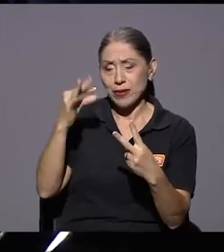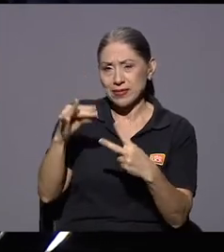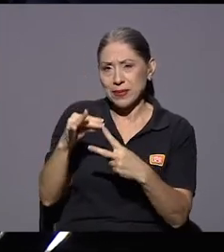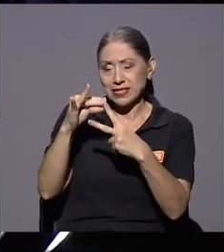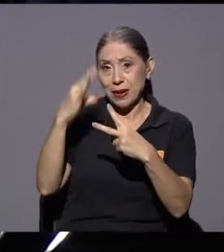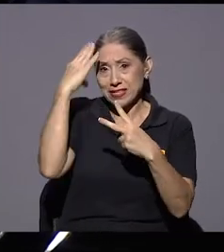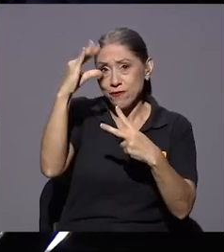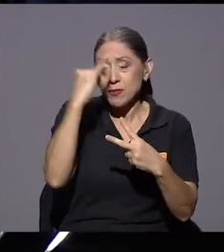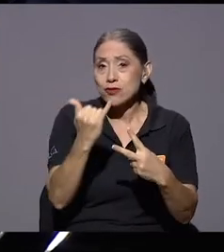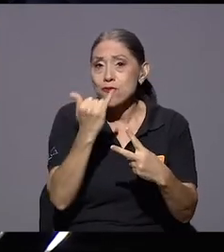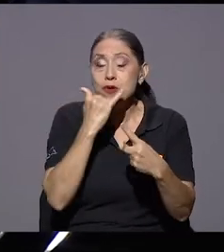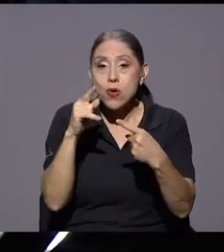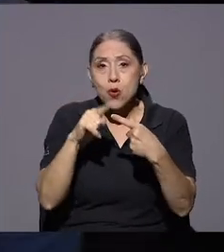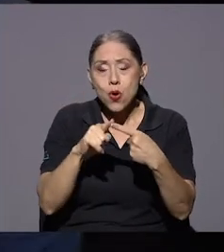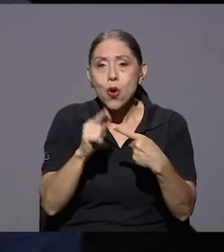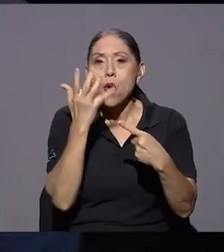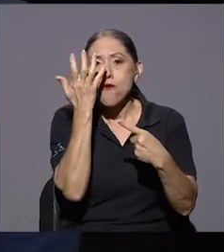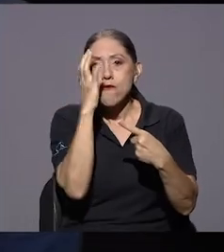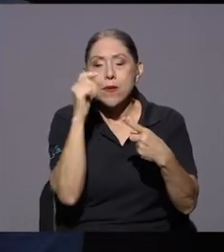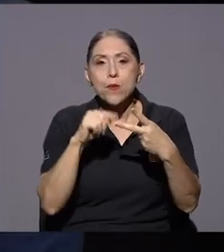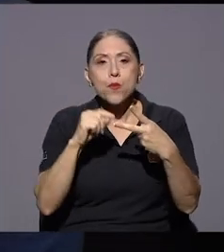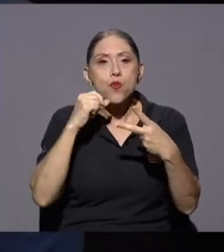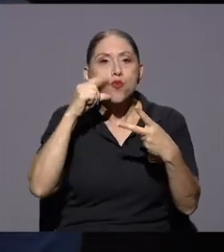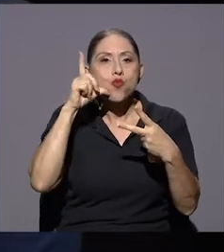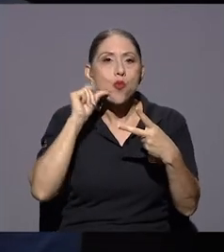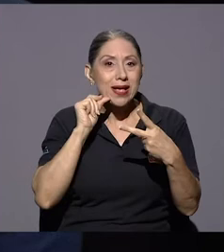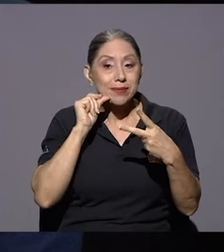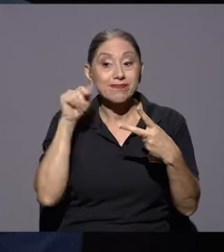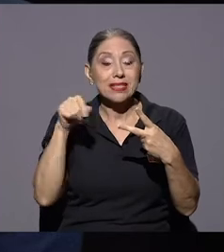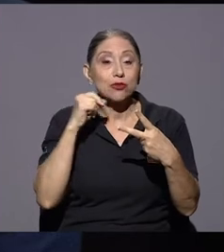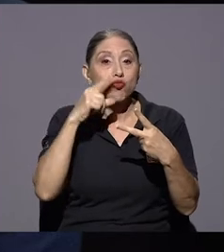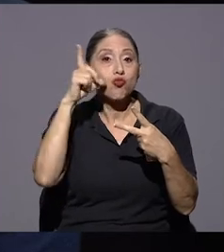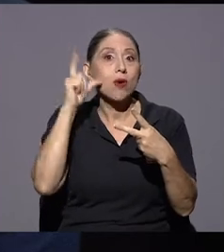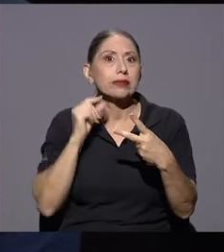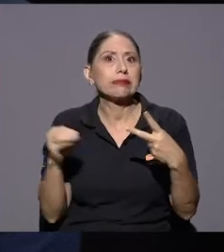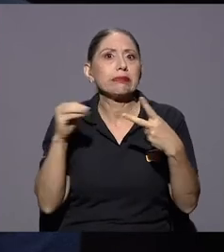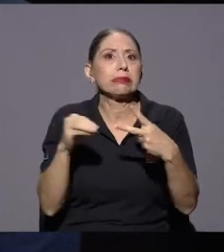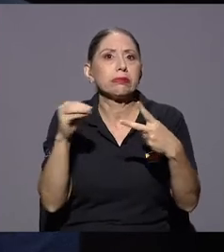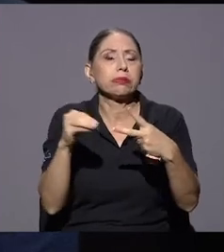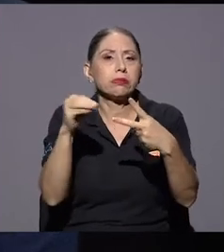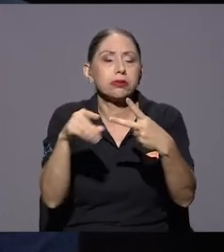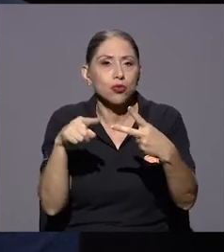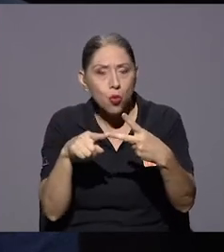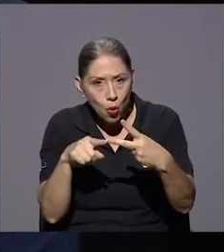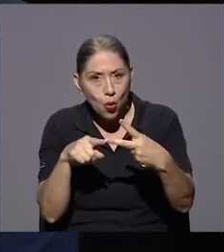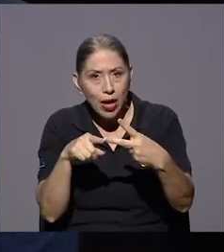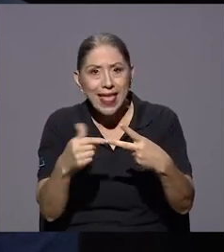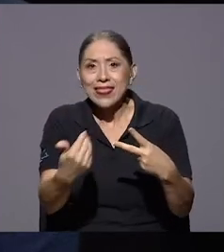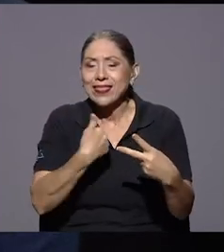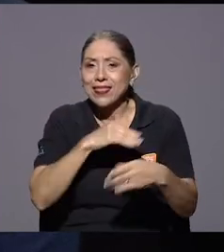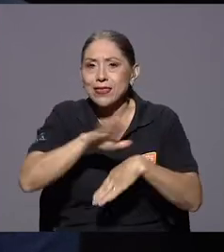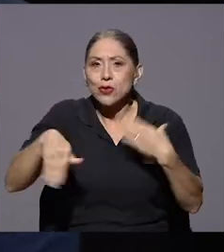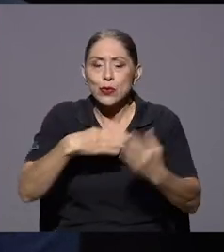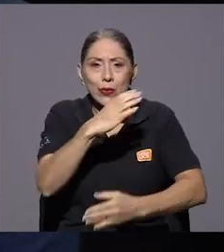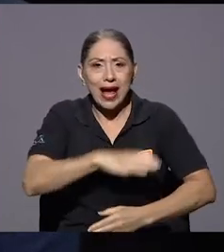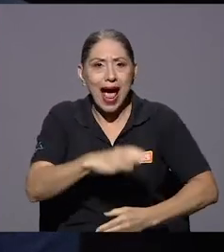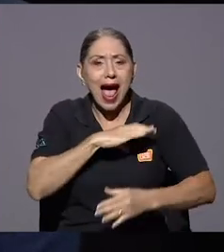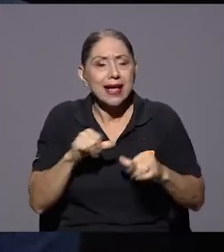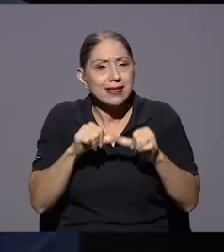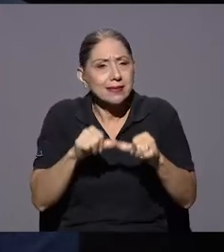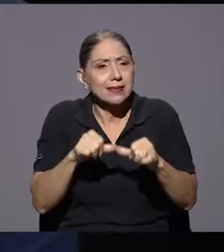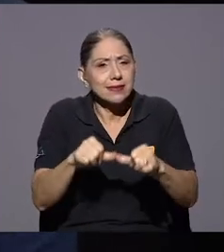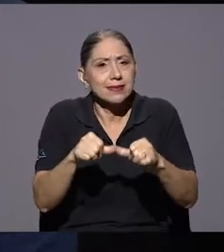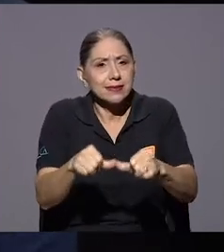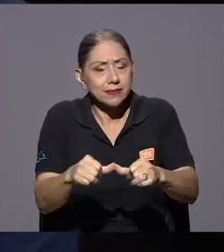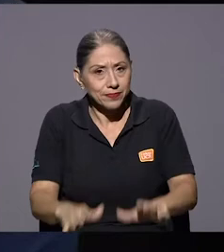desinformación en el país siguen siendo Facebook y Whatsapp y Whatsapp cada vez ha ido creciendo más tiene todas todas las características para seguir